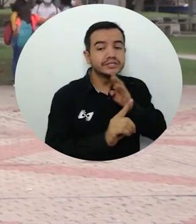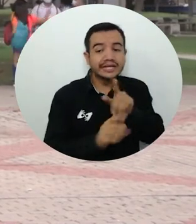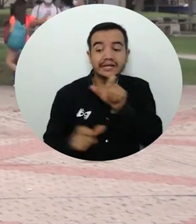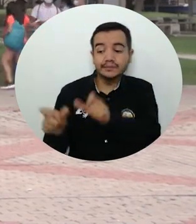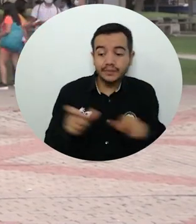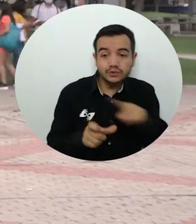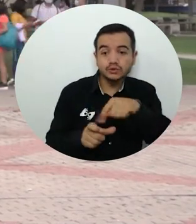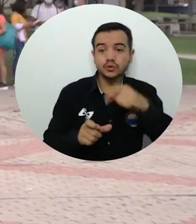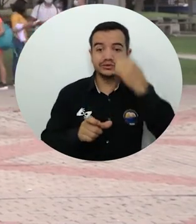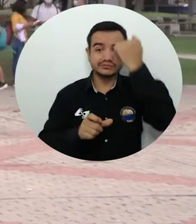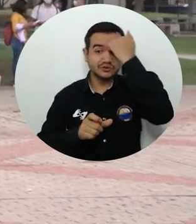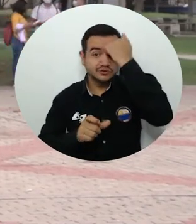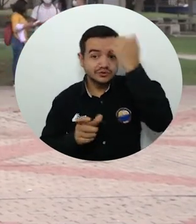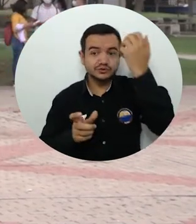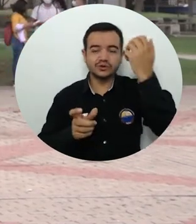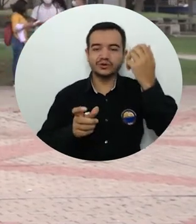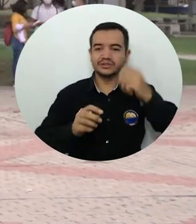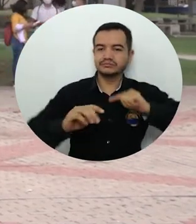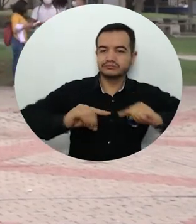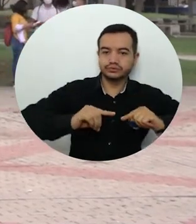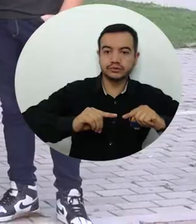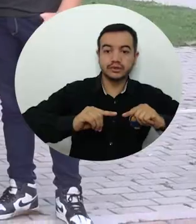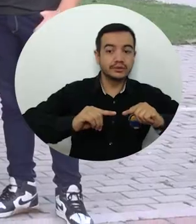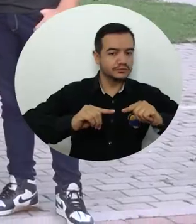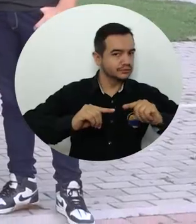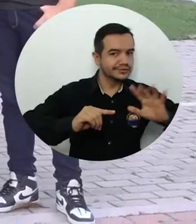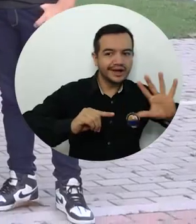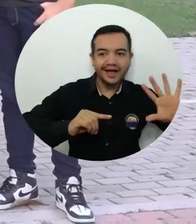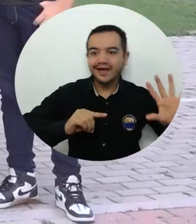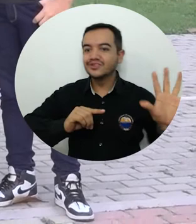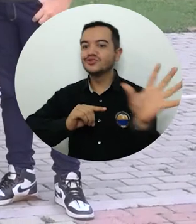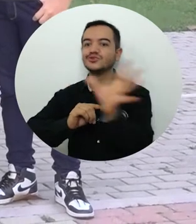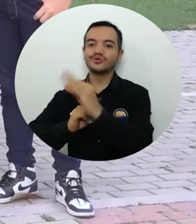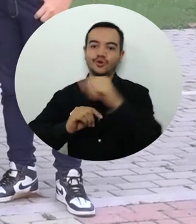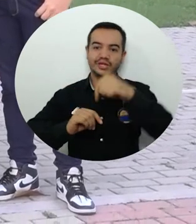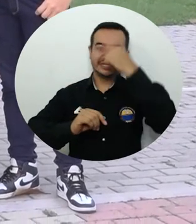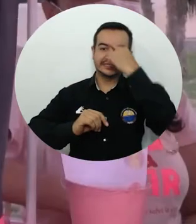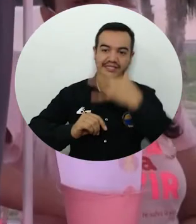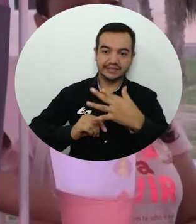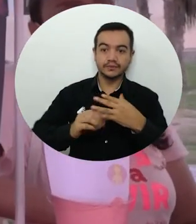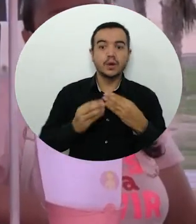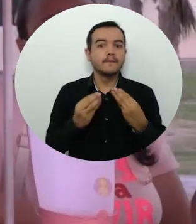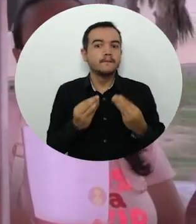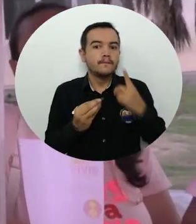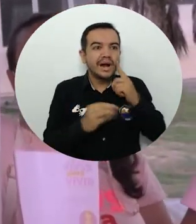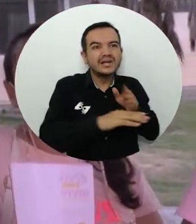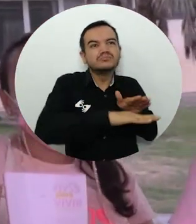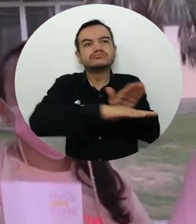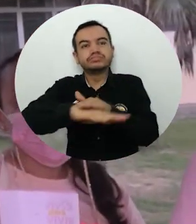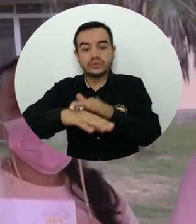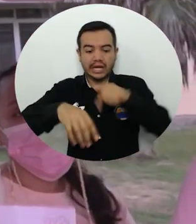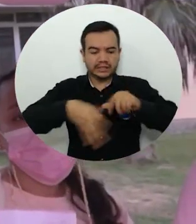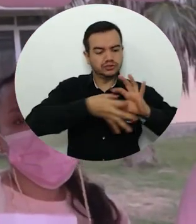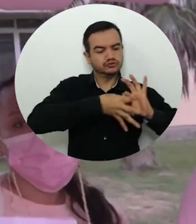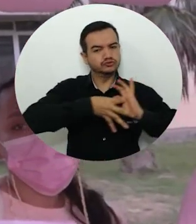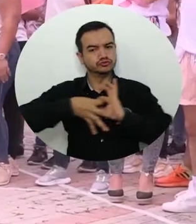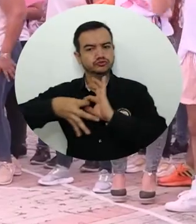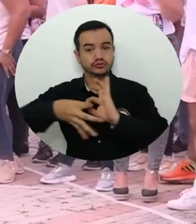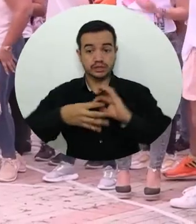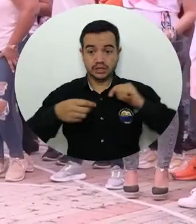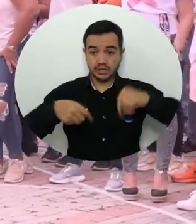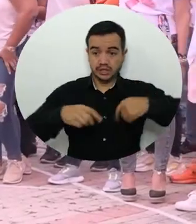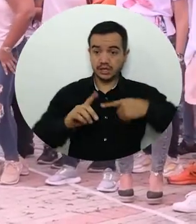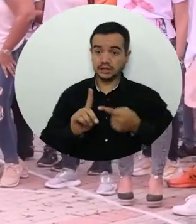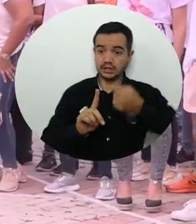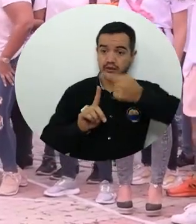funcionarios y sus docentes, sino a la comunidad Samaria en general. Todos nos hemos unido para que esta campaña en este mes del